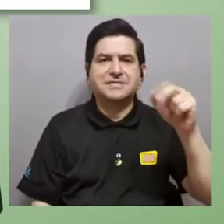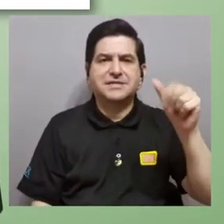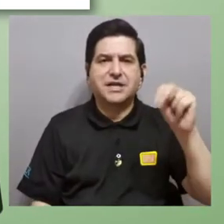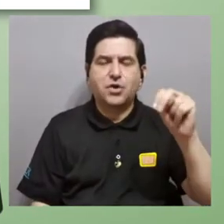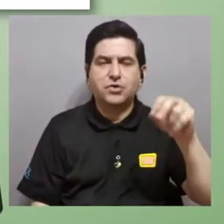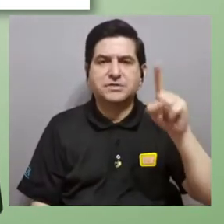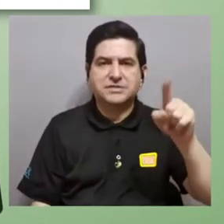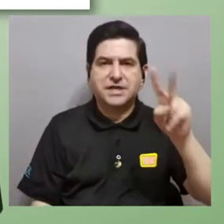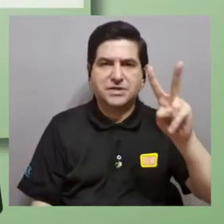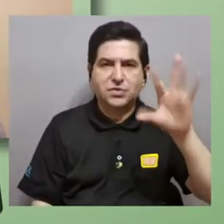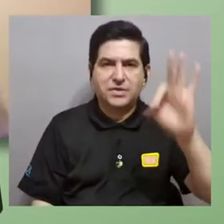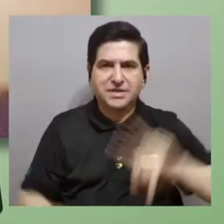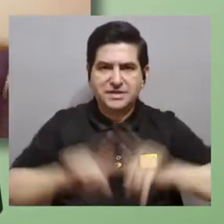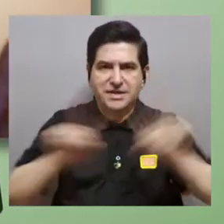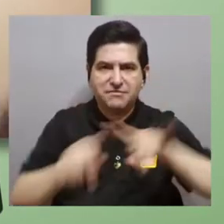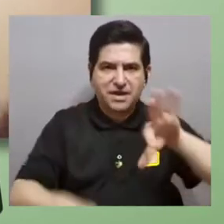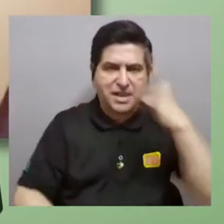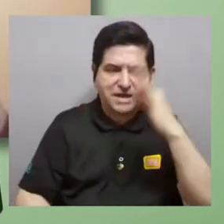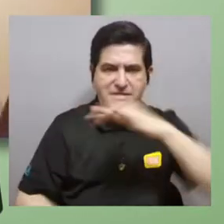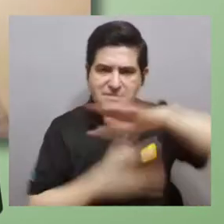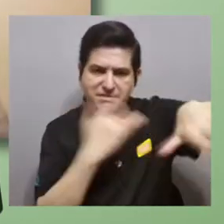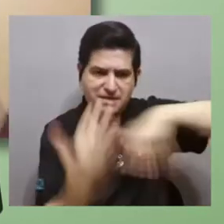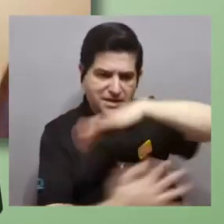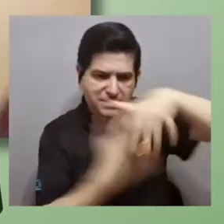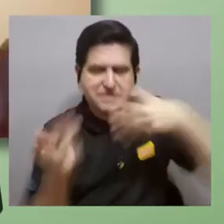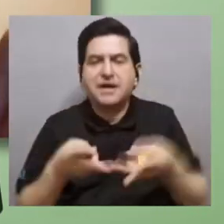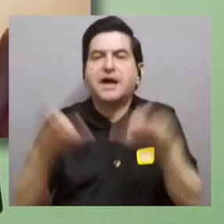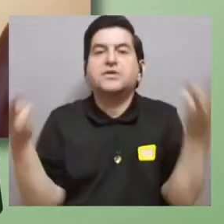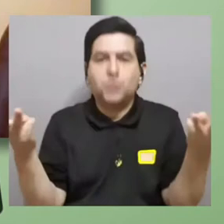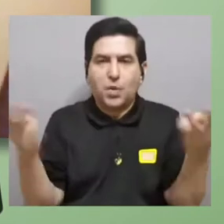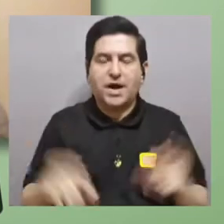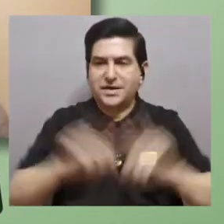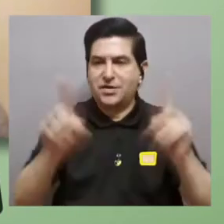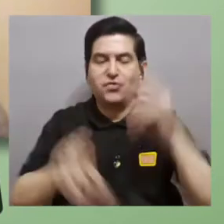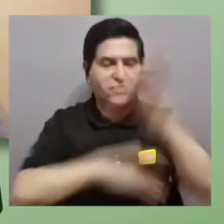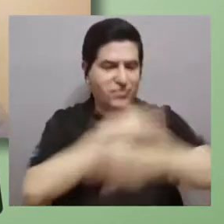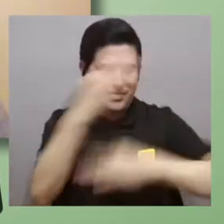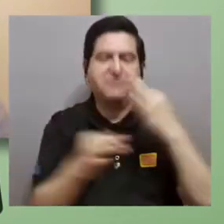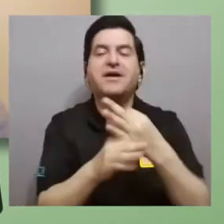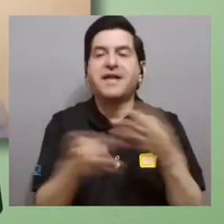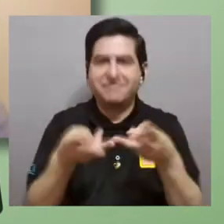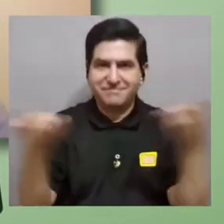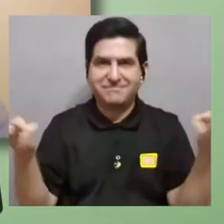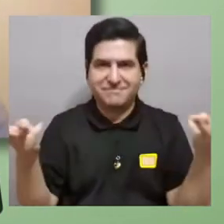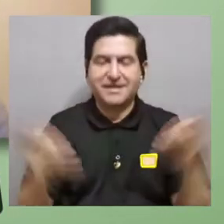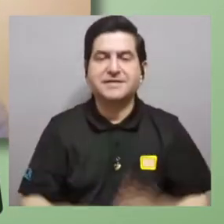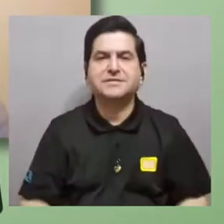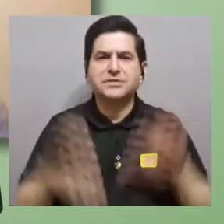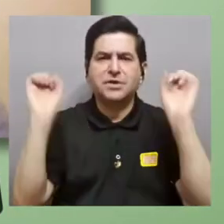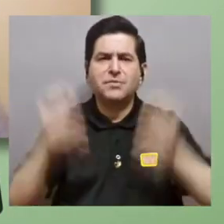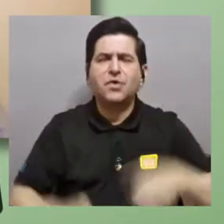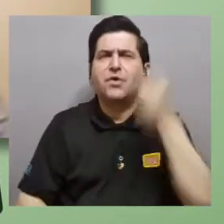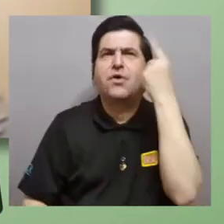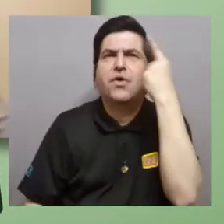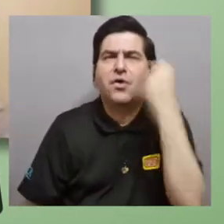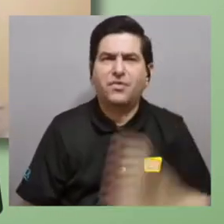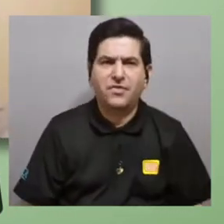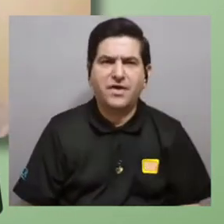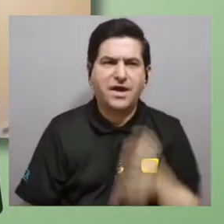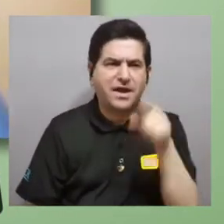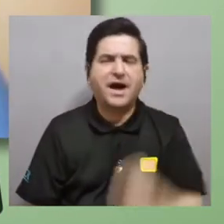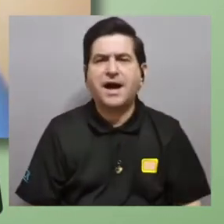129 tiene unas formas diferentes de interactuar con los materiales, con distintos tipos de materiales, para